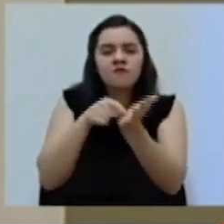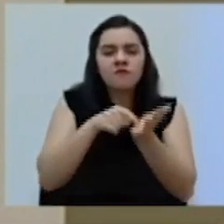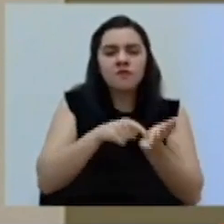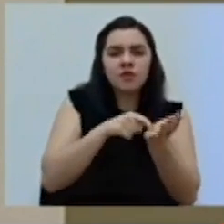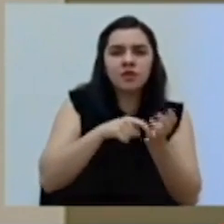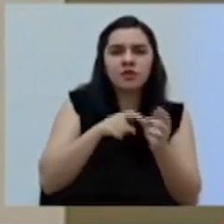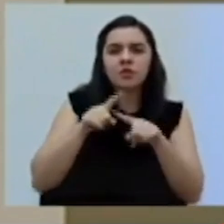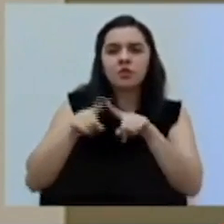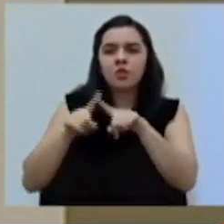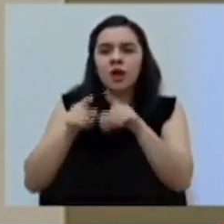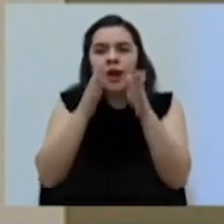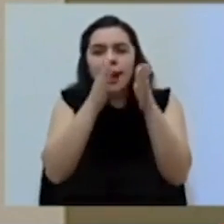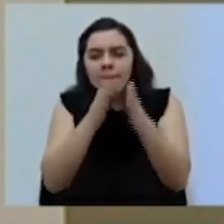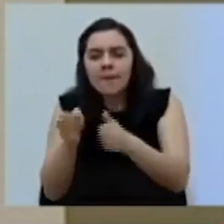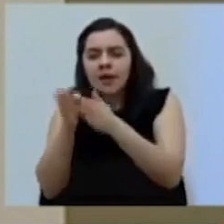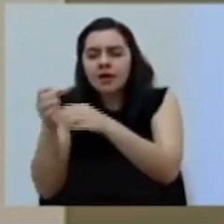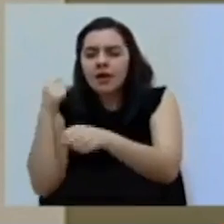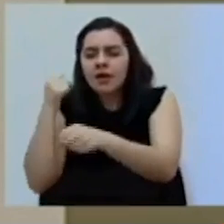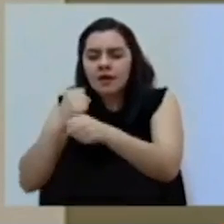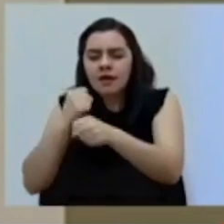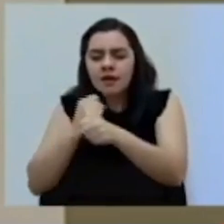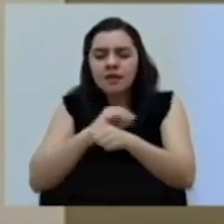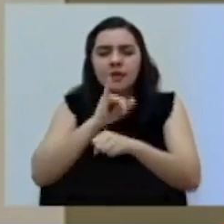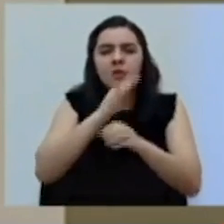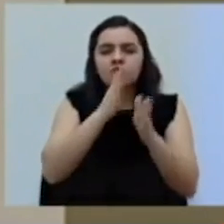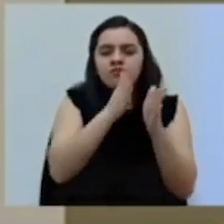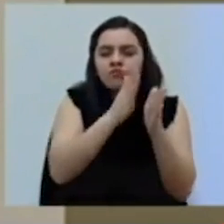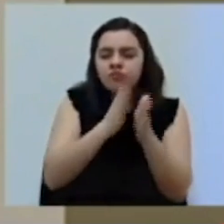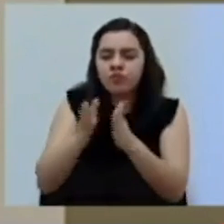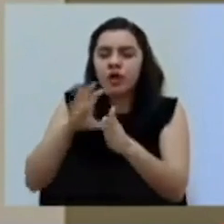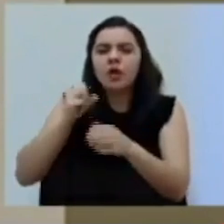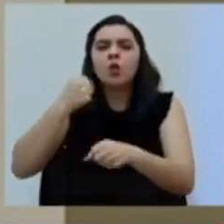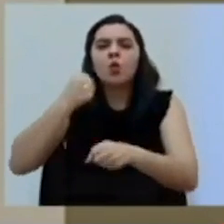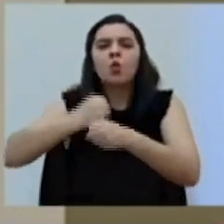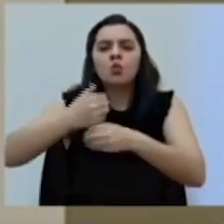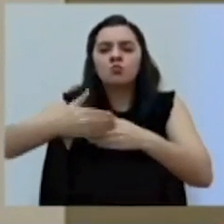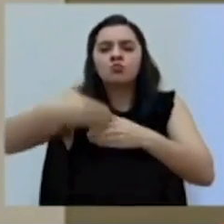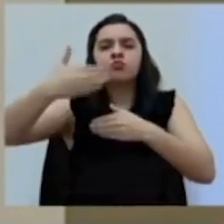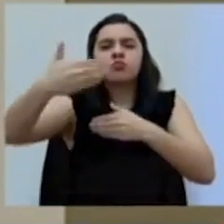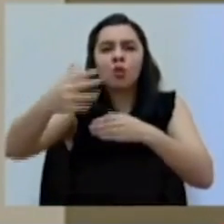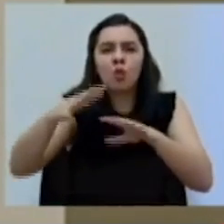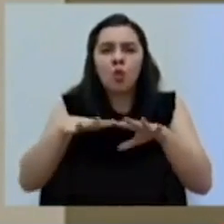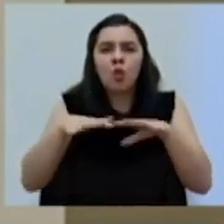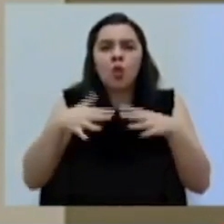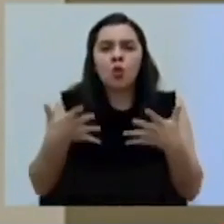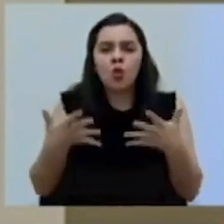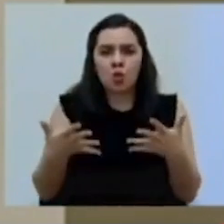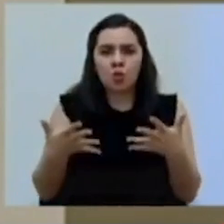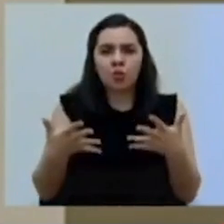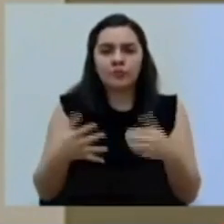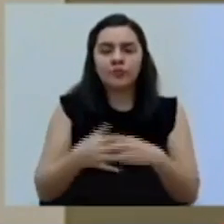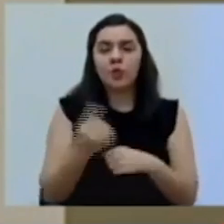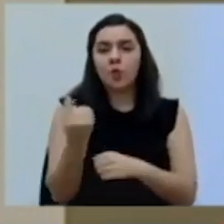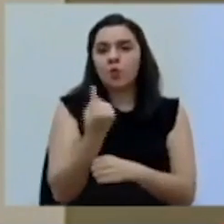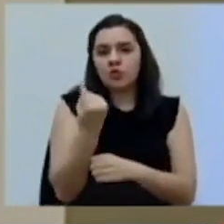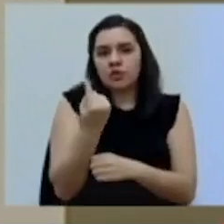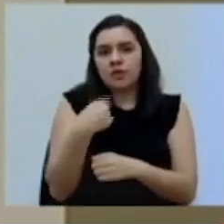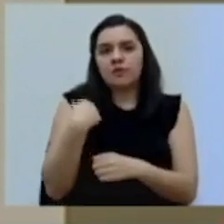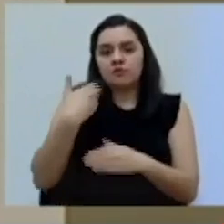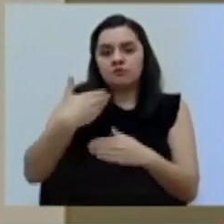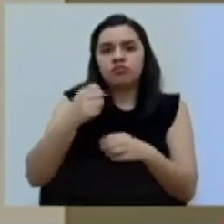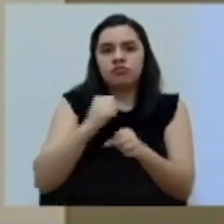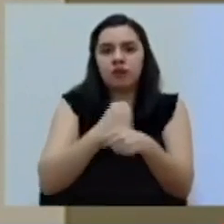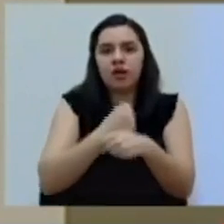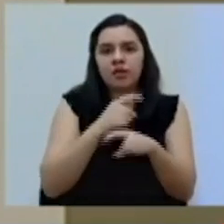en toda la parte de la planificación de la logística y la operativa de poder llevar esta vacuna, como siempre se ha hecho a cada uno de los